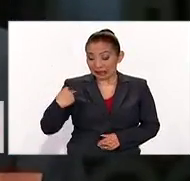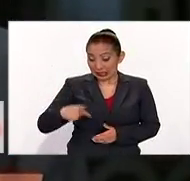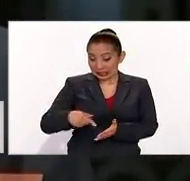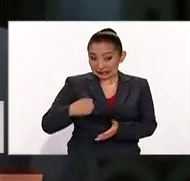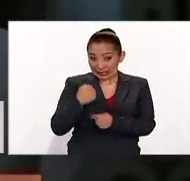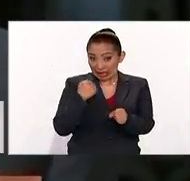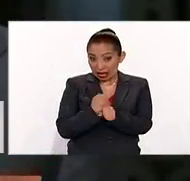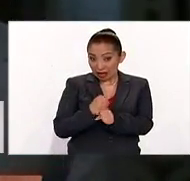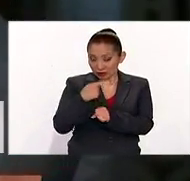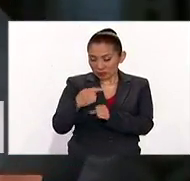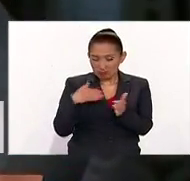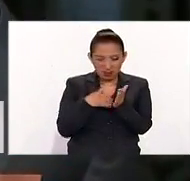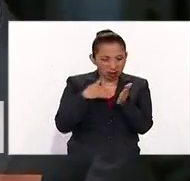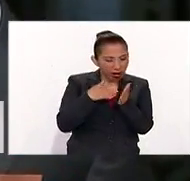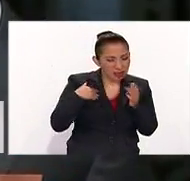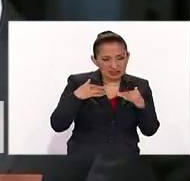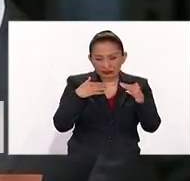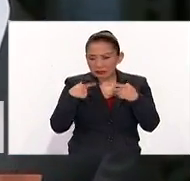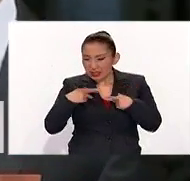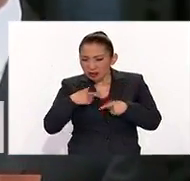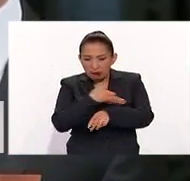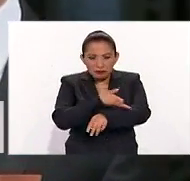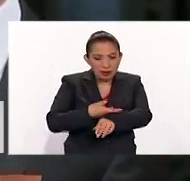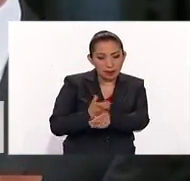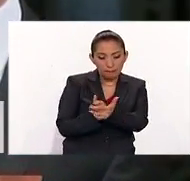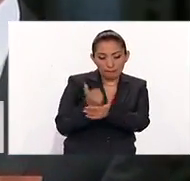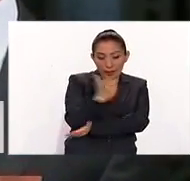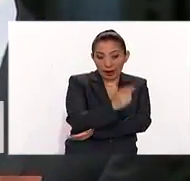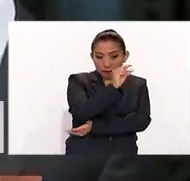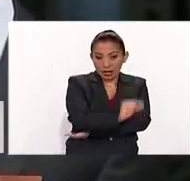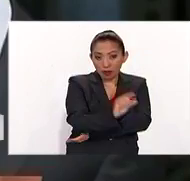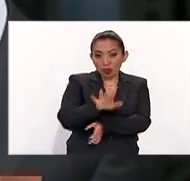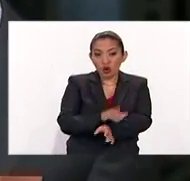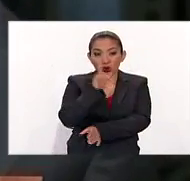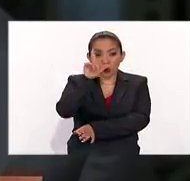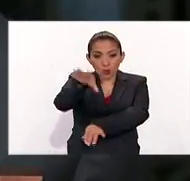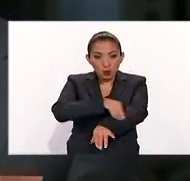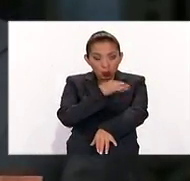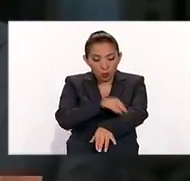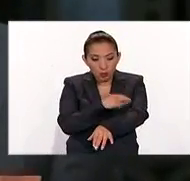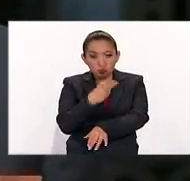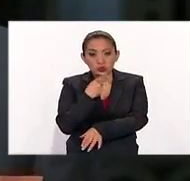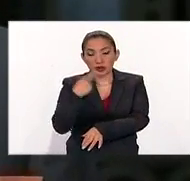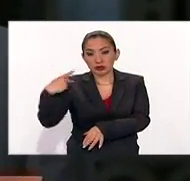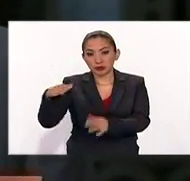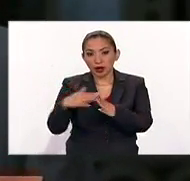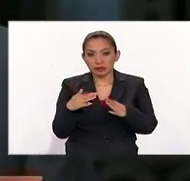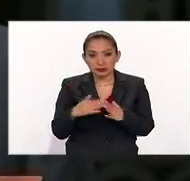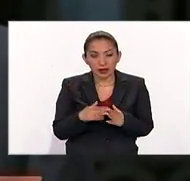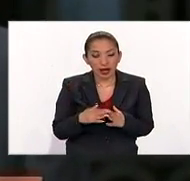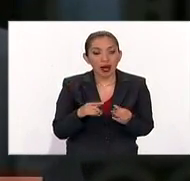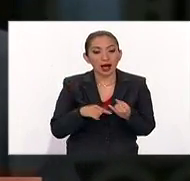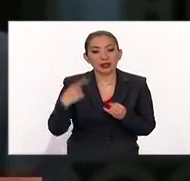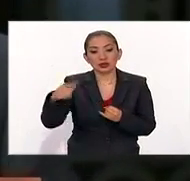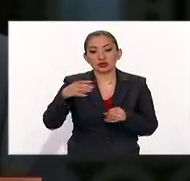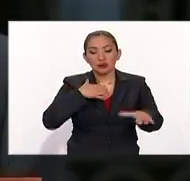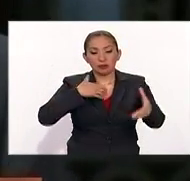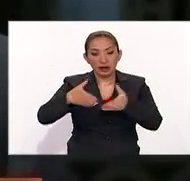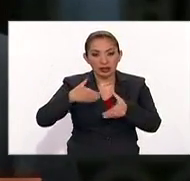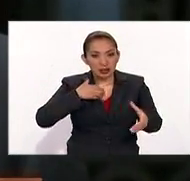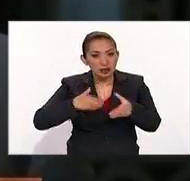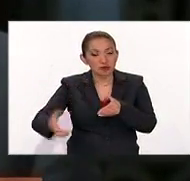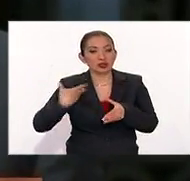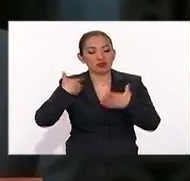millones de hogares pagaron menos por la electricidad que se consume en sus hogares, en sus comercios,